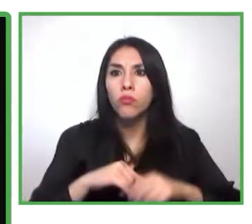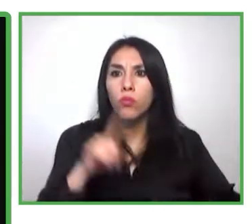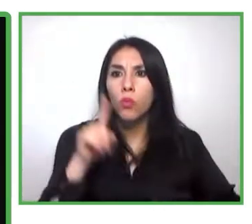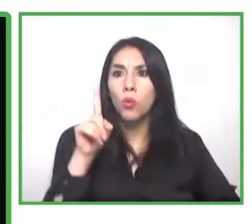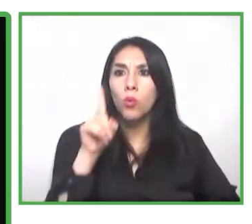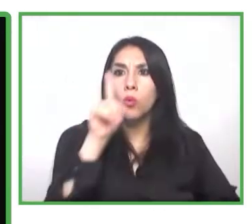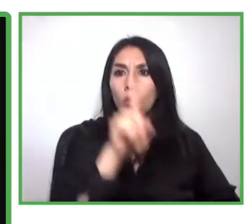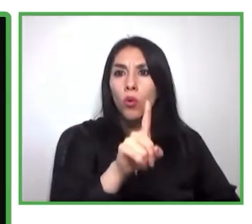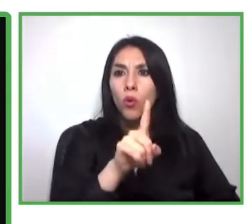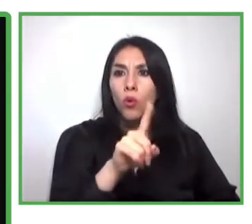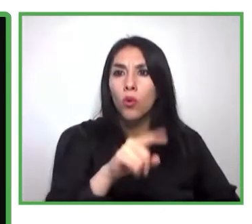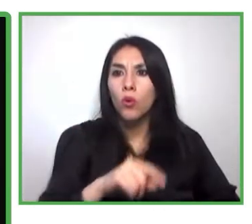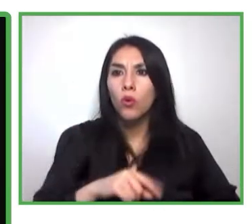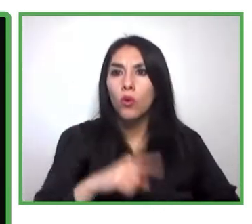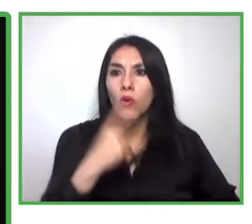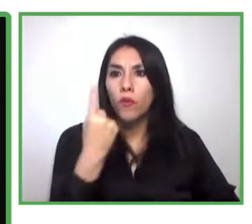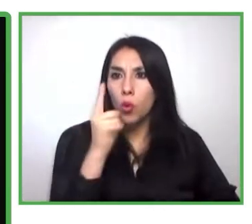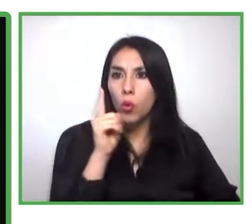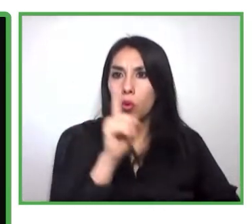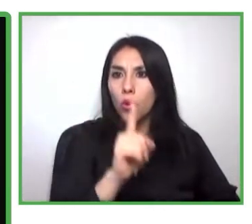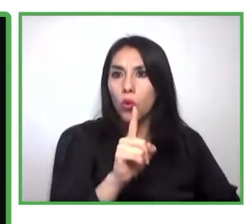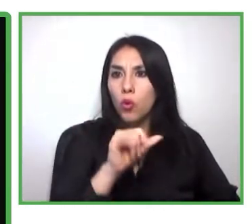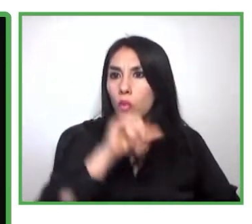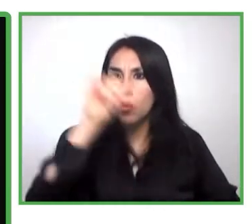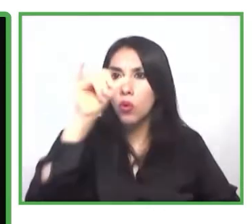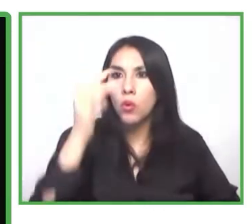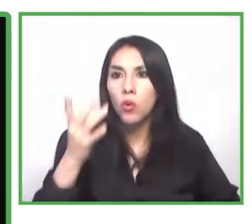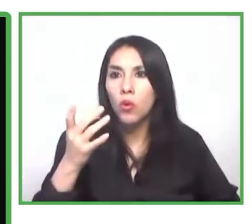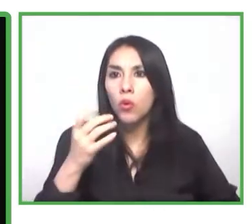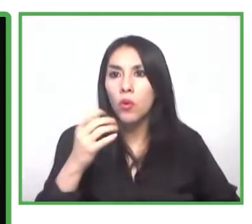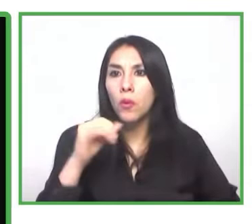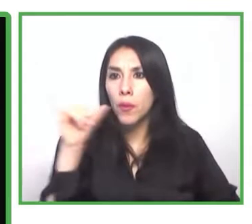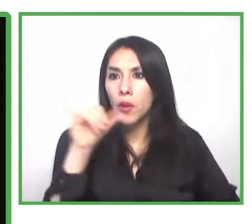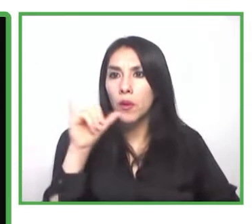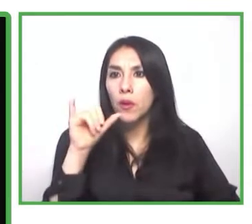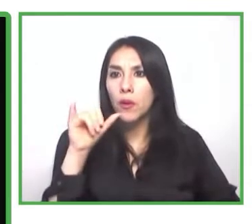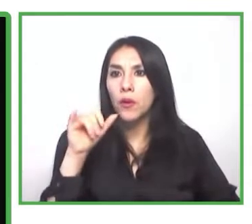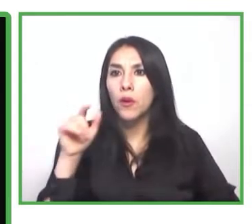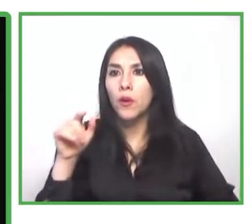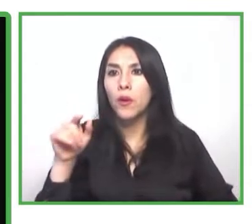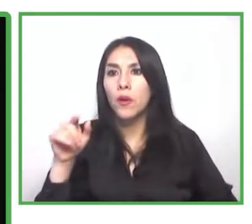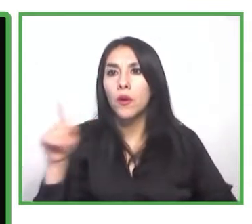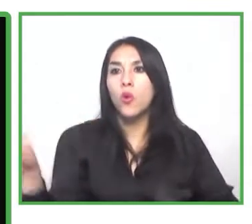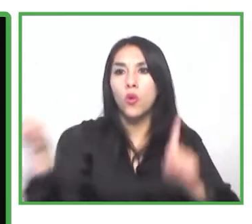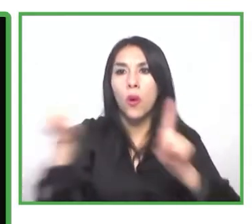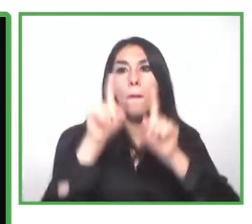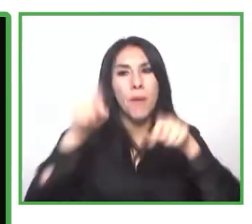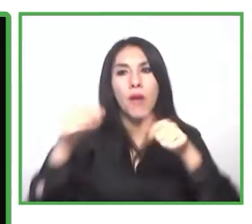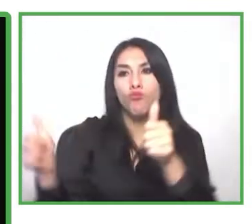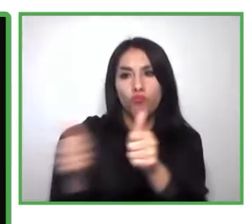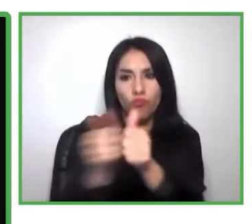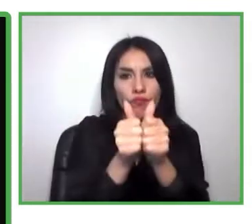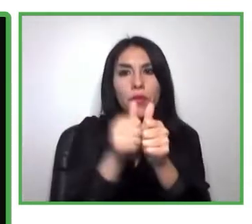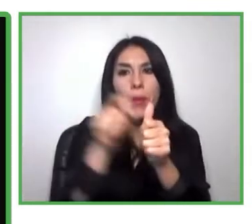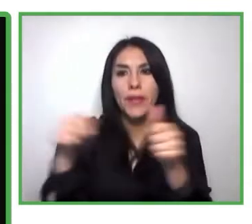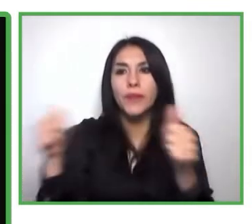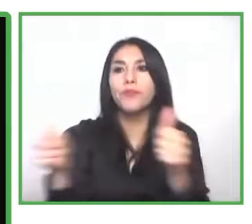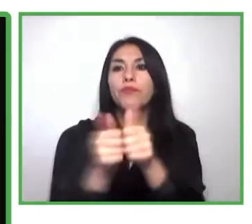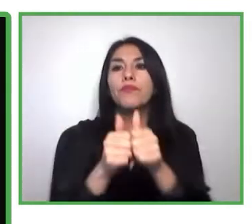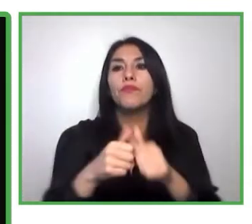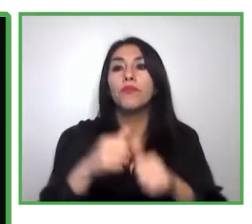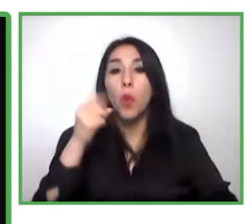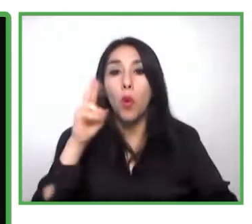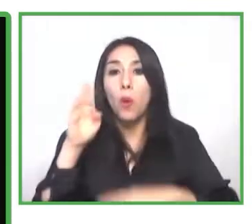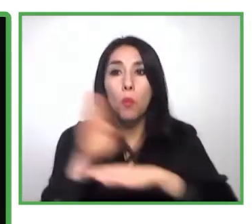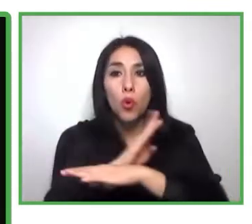un familiar muchas veces, entonces, para la compañía, resultaba estratégico mejorar esa experiencia al momento de